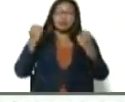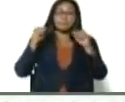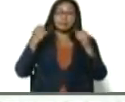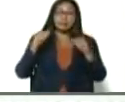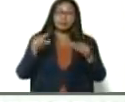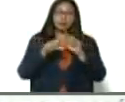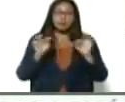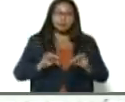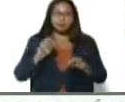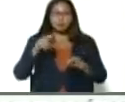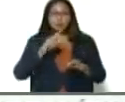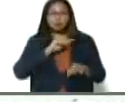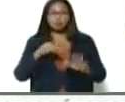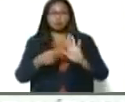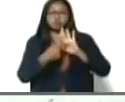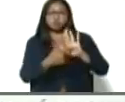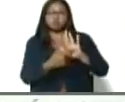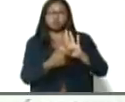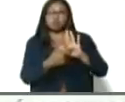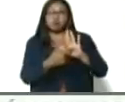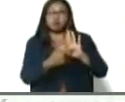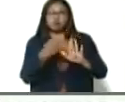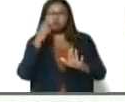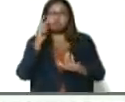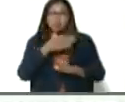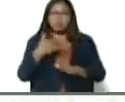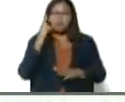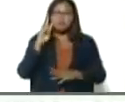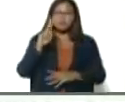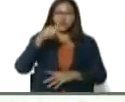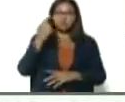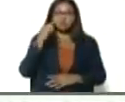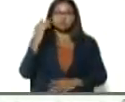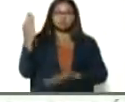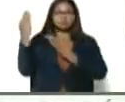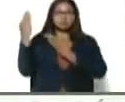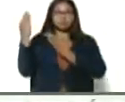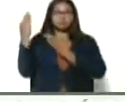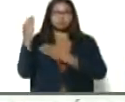lo que acabamos de exponer en la teoría. ¿La quieren ver? Adelante.